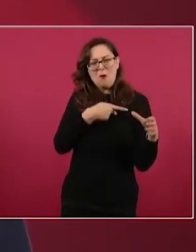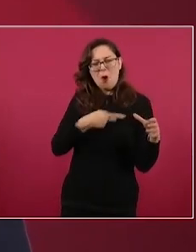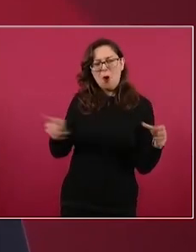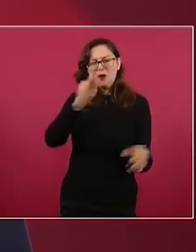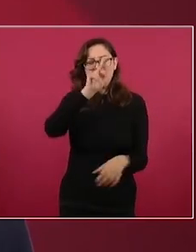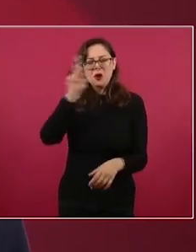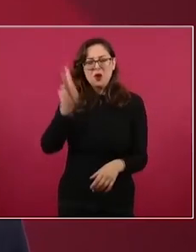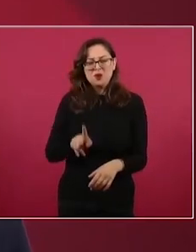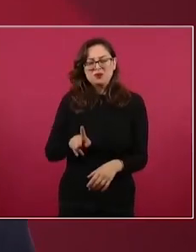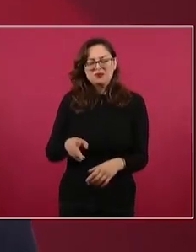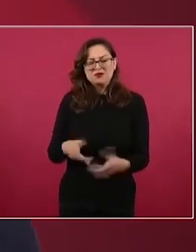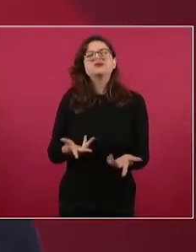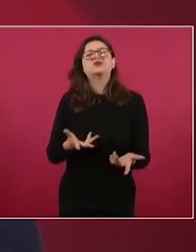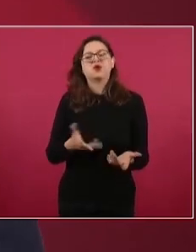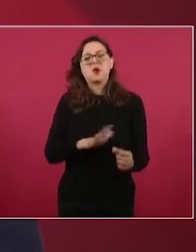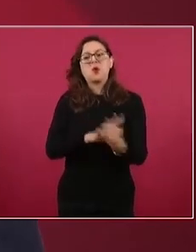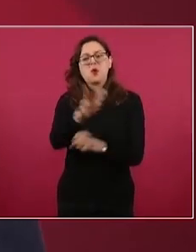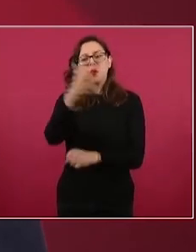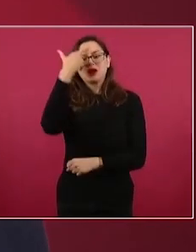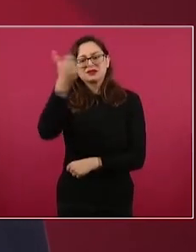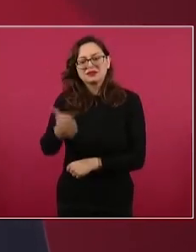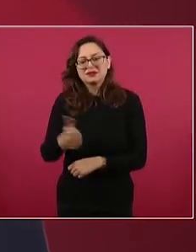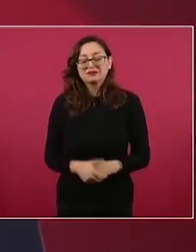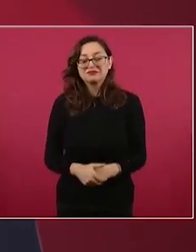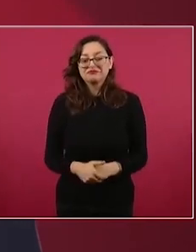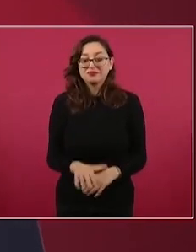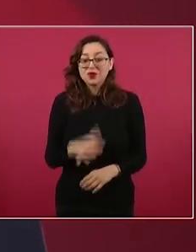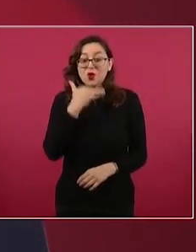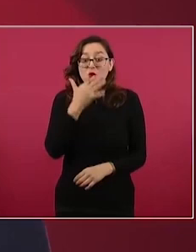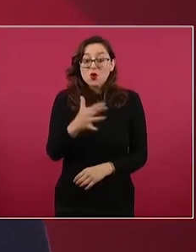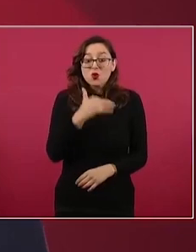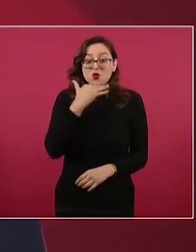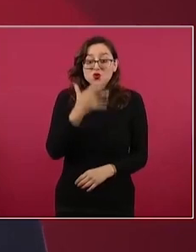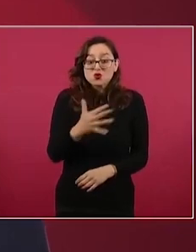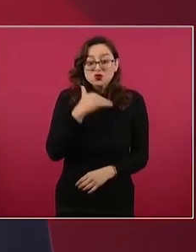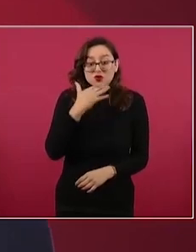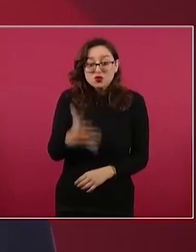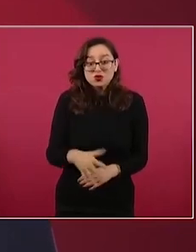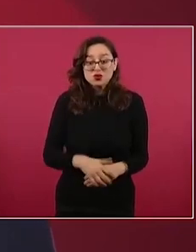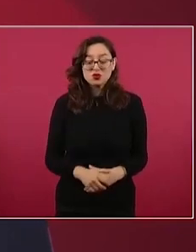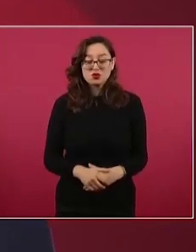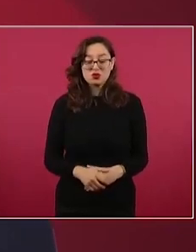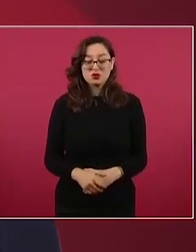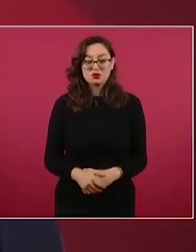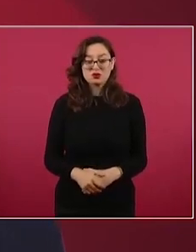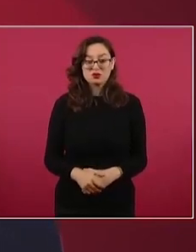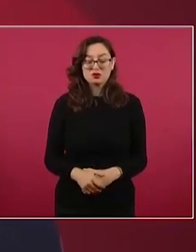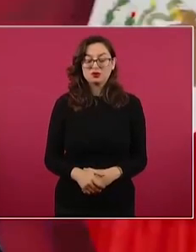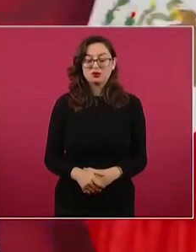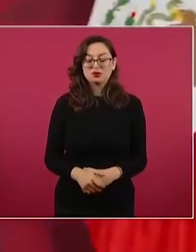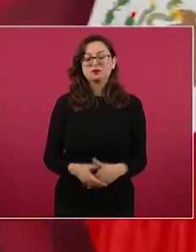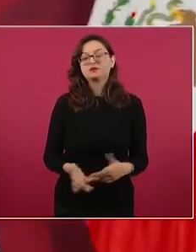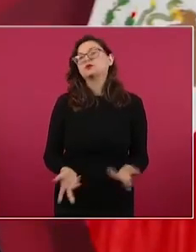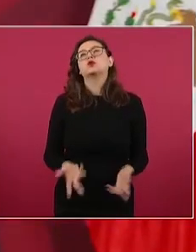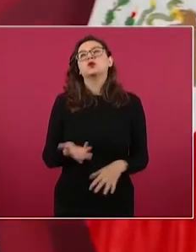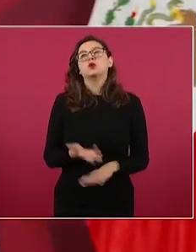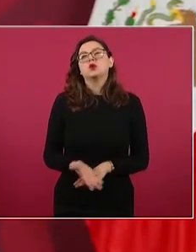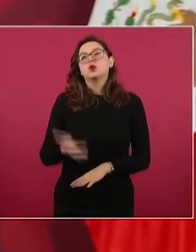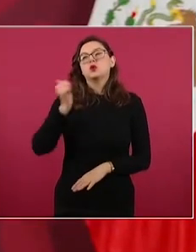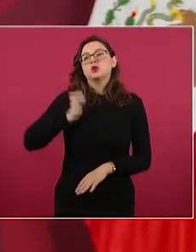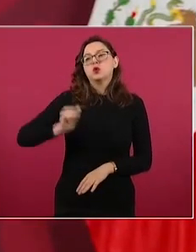yo les comentaba que cuando estudiamos ciencias sociales y marxismo